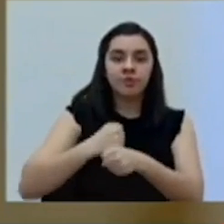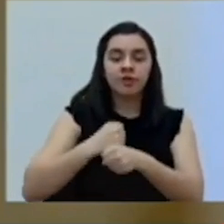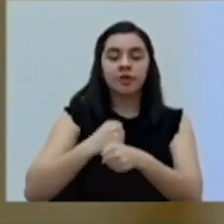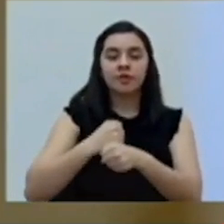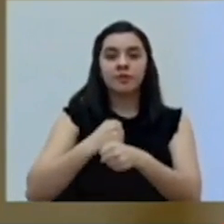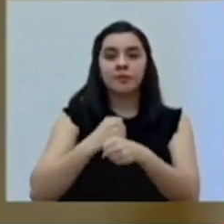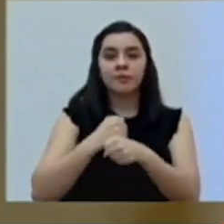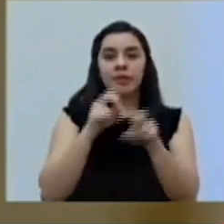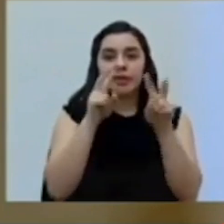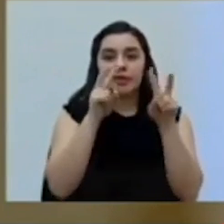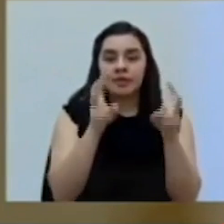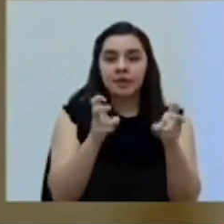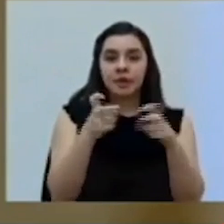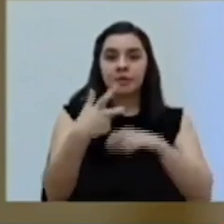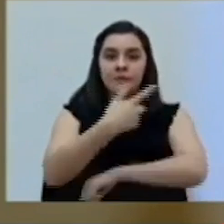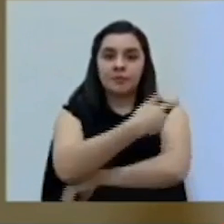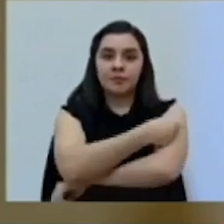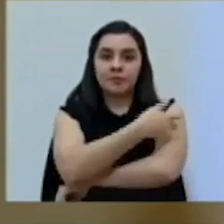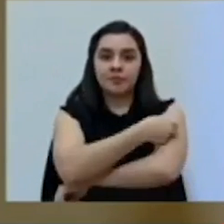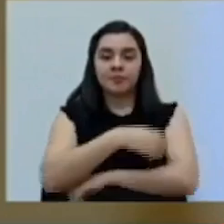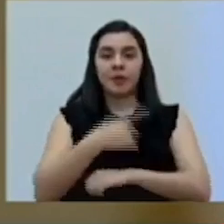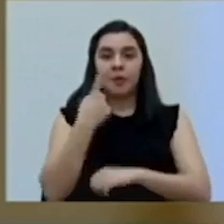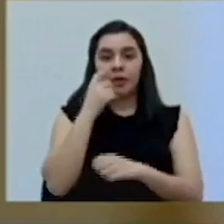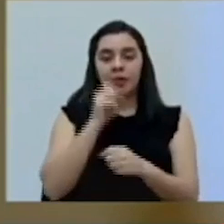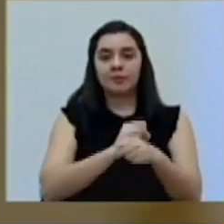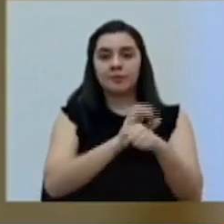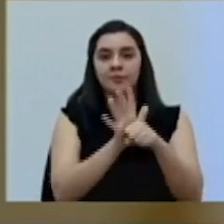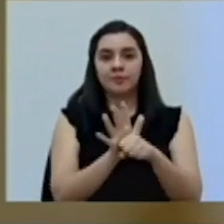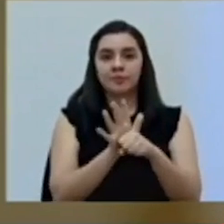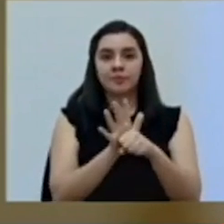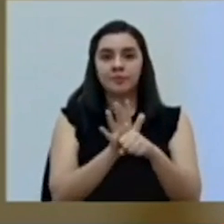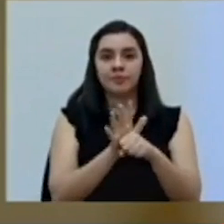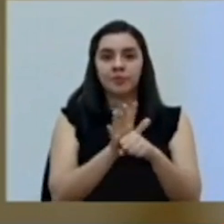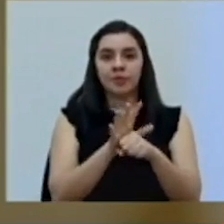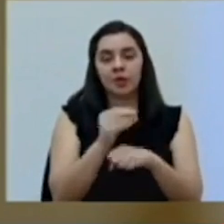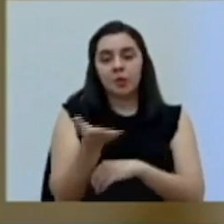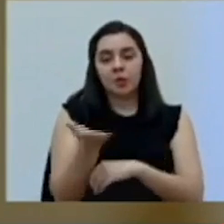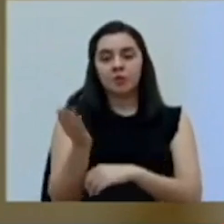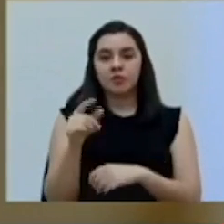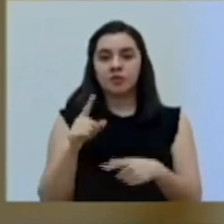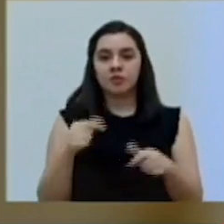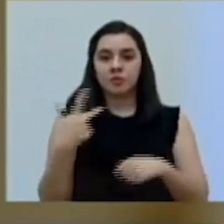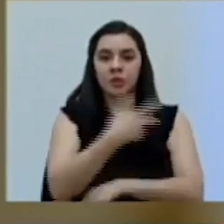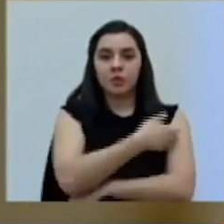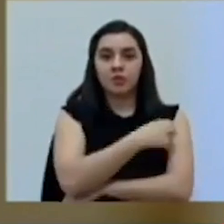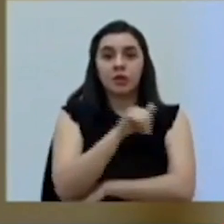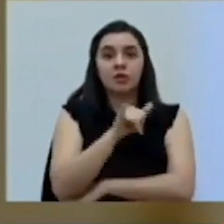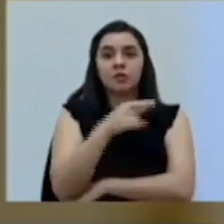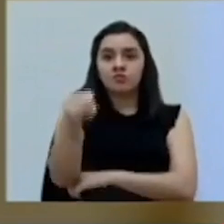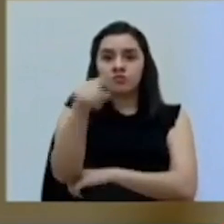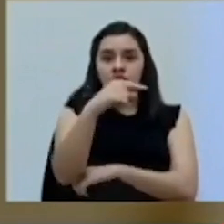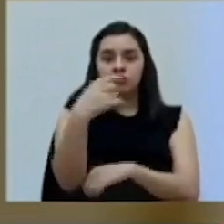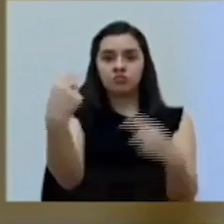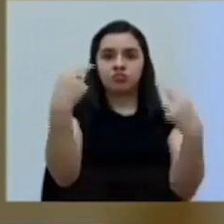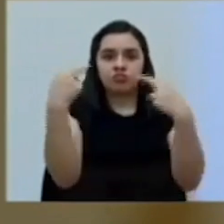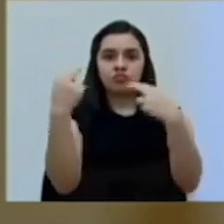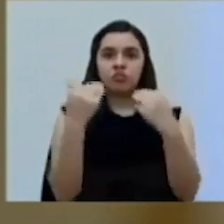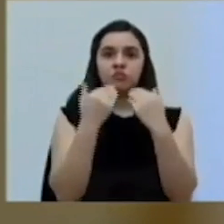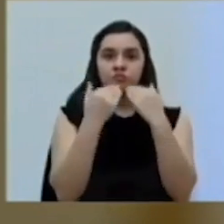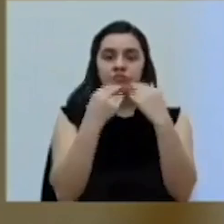de vacunas para COVID-19 y otras vacunas. Y a todos los que están presentes y siguiendo la transmisión.